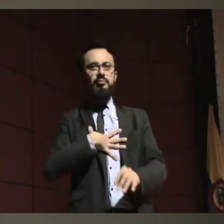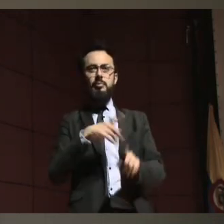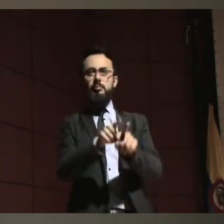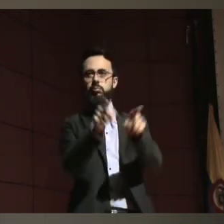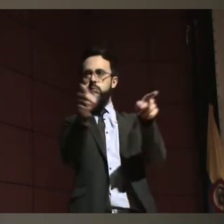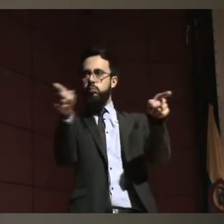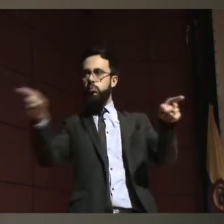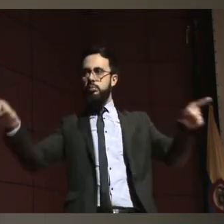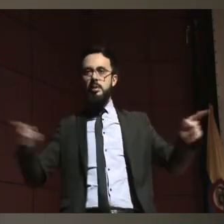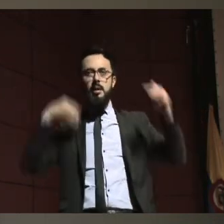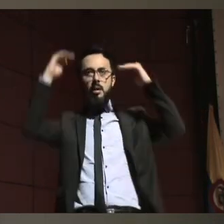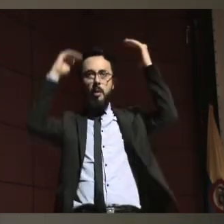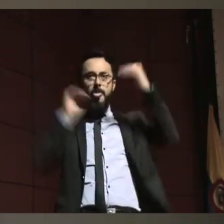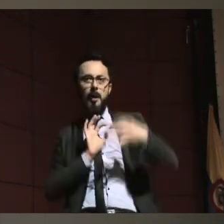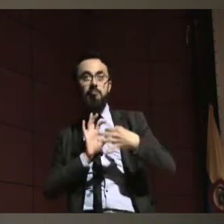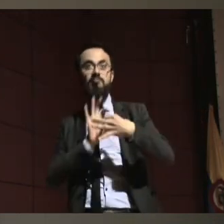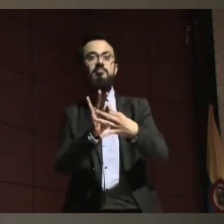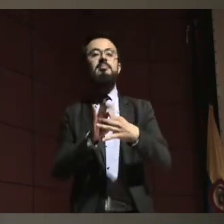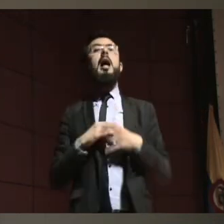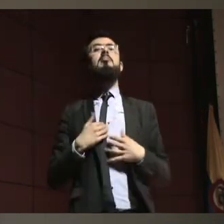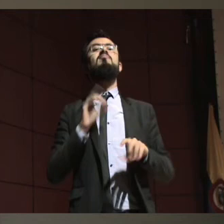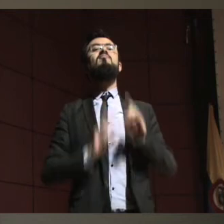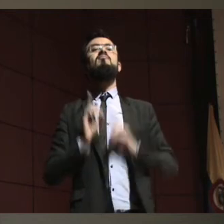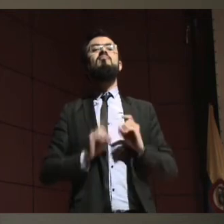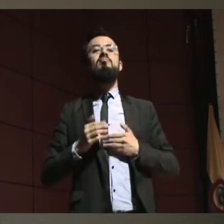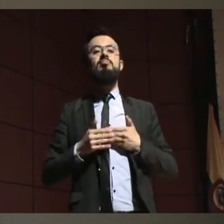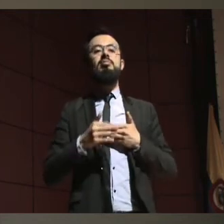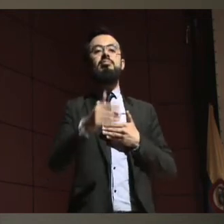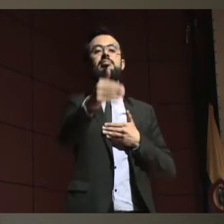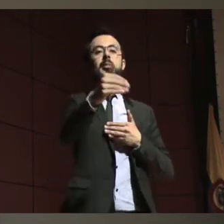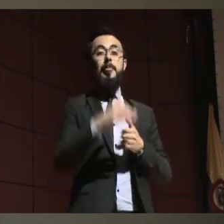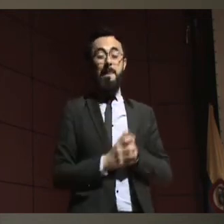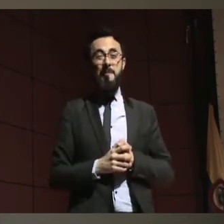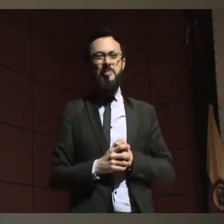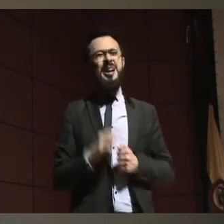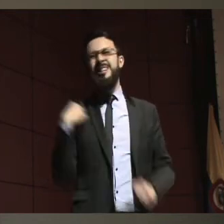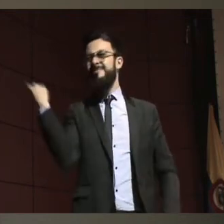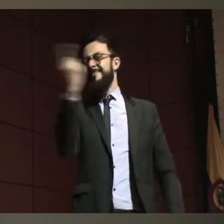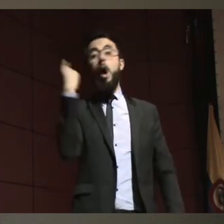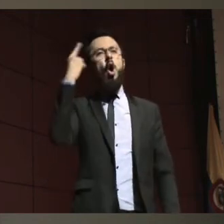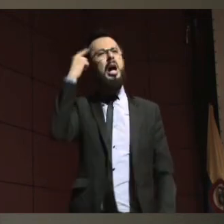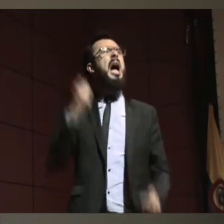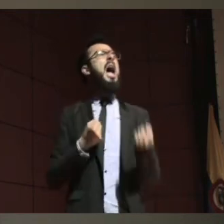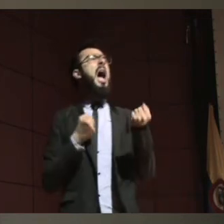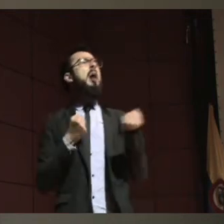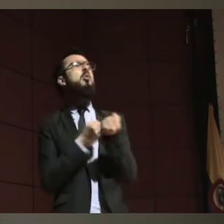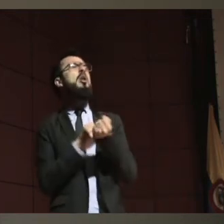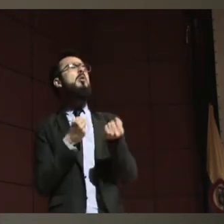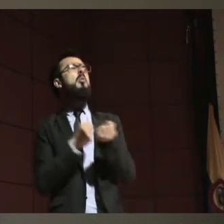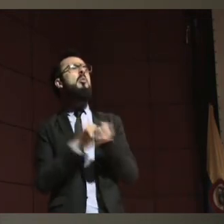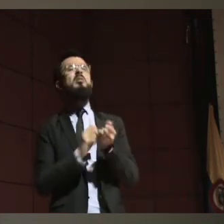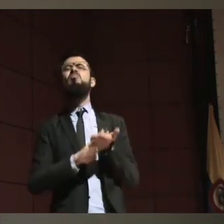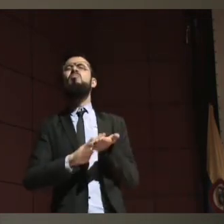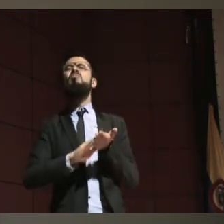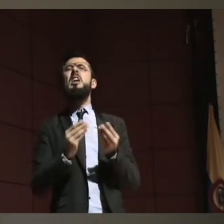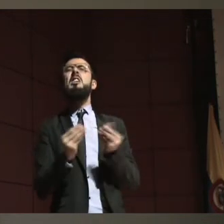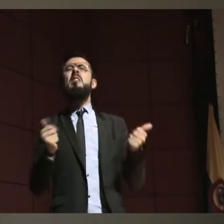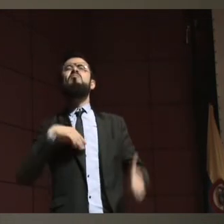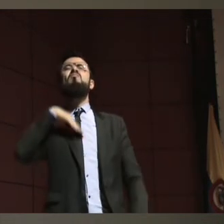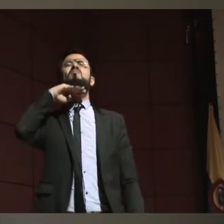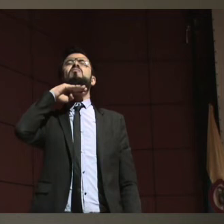Entonces, este paradigma también de los apoyos está cambiando y está cambiando mucho a través de varias cosas.